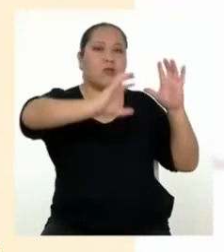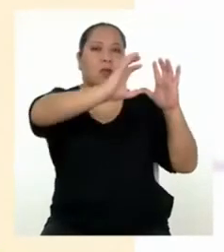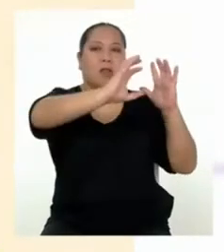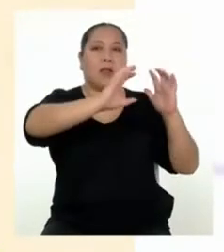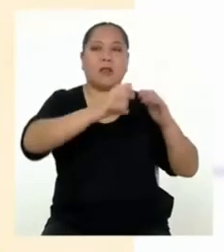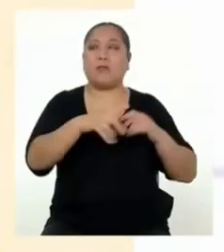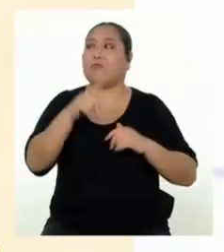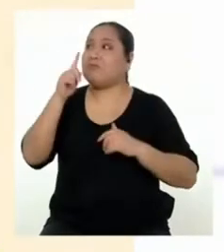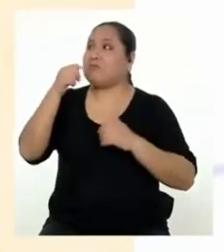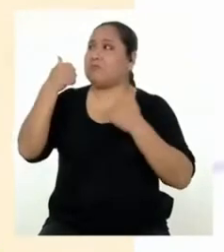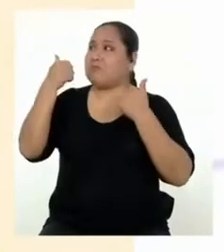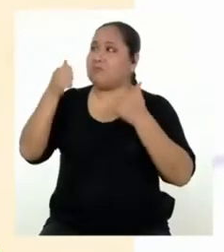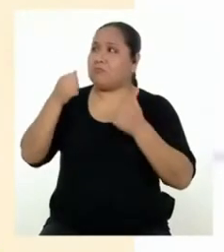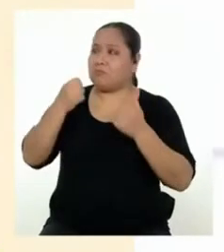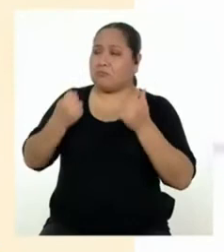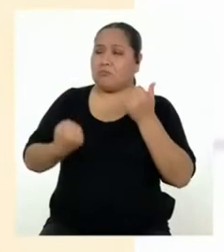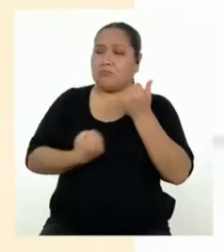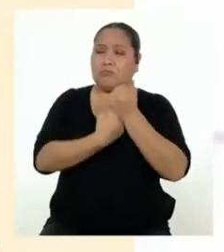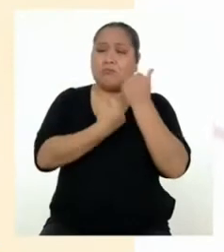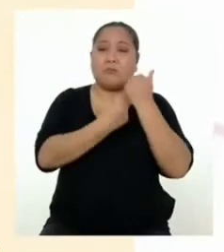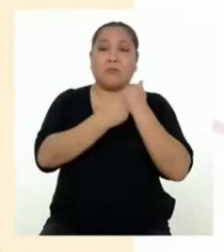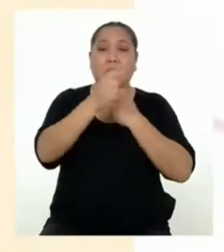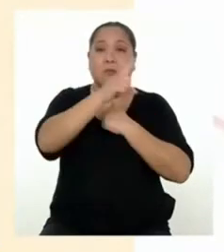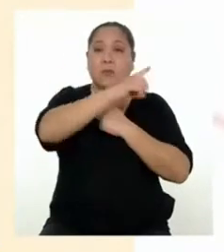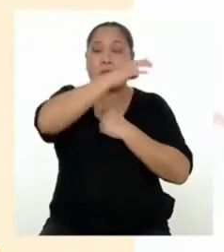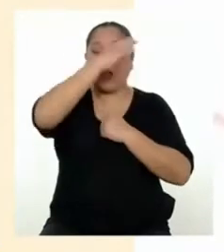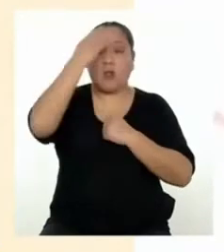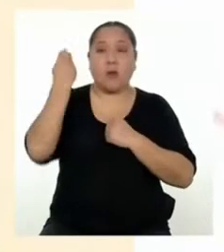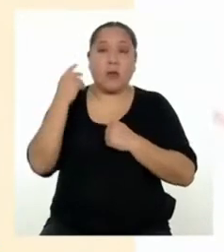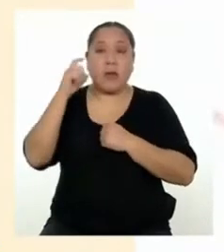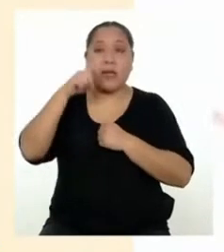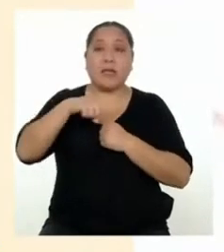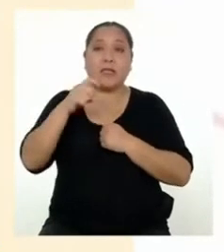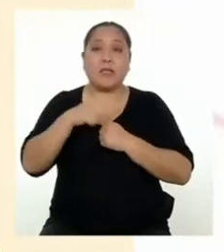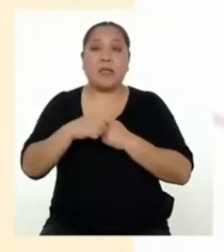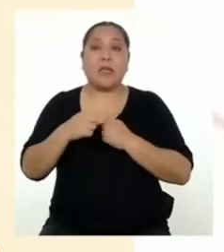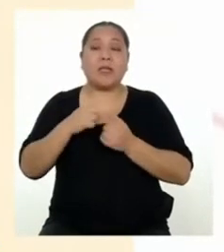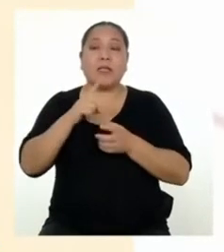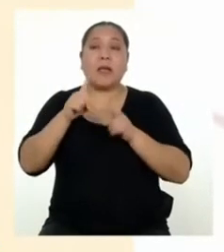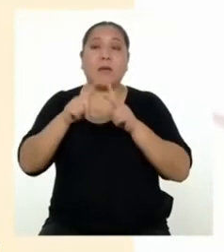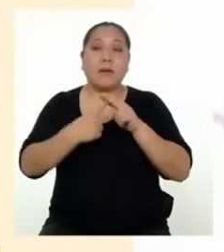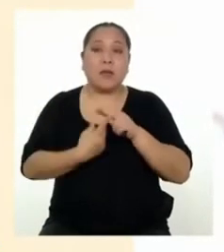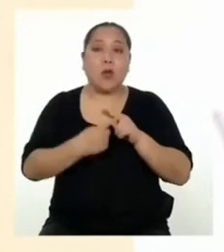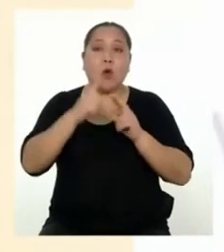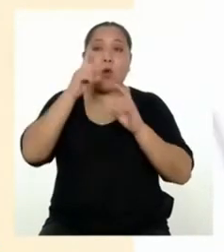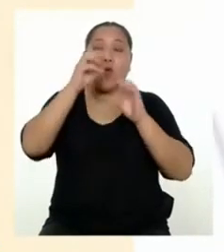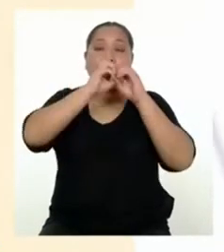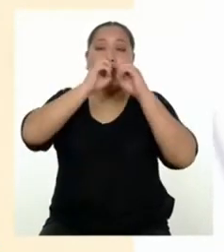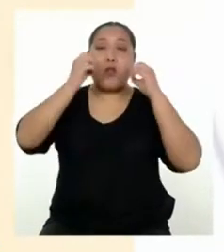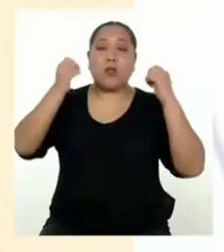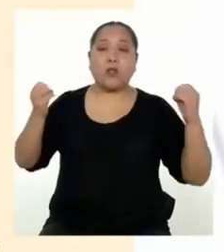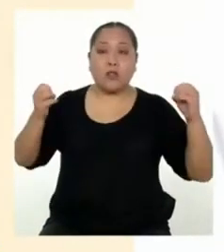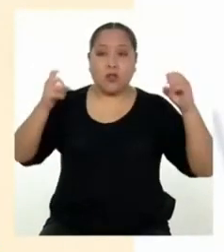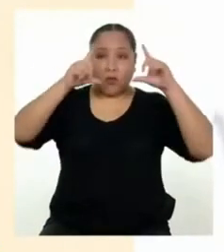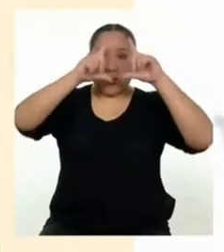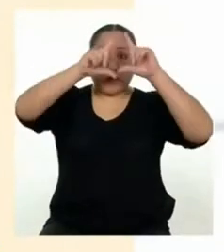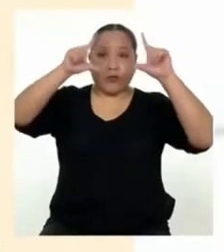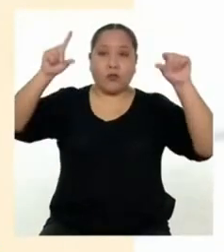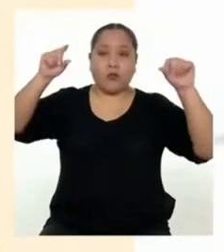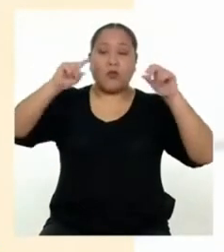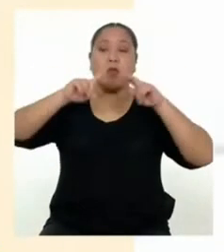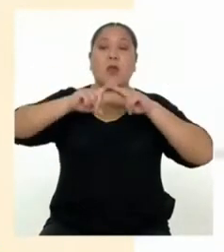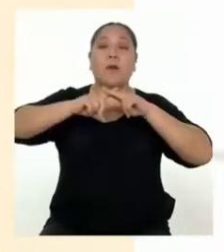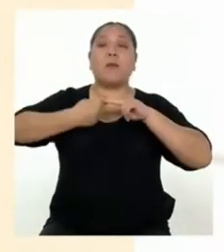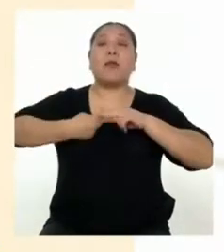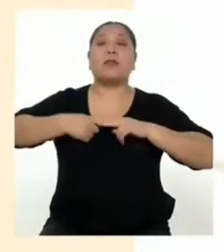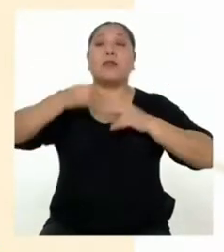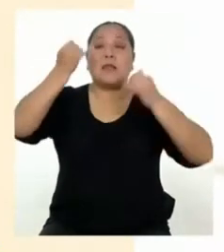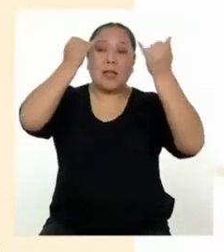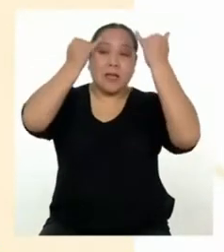Es un buen apoyo, sí. No te olvides que debes iniciar con una oración o enunciado principal de donde nazcan más ideas que